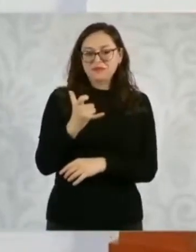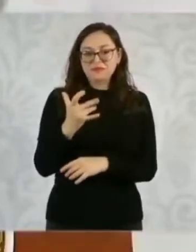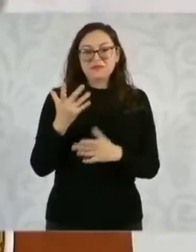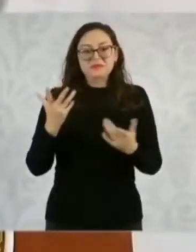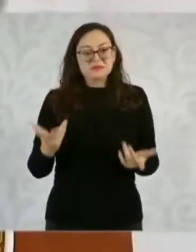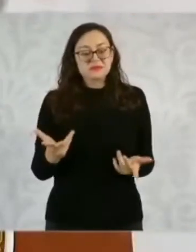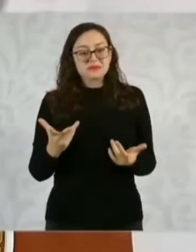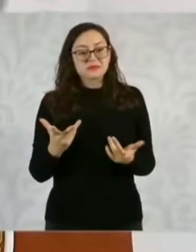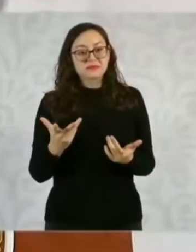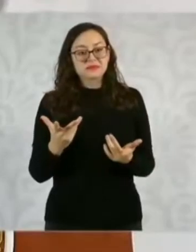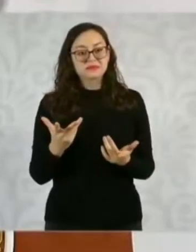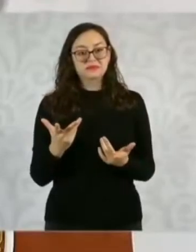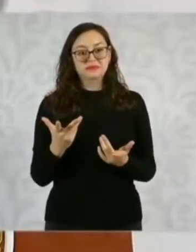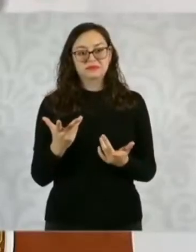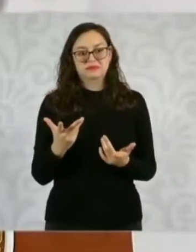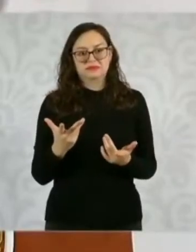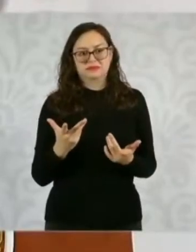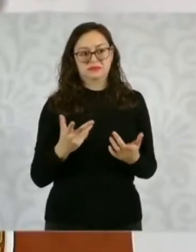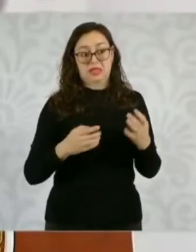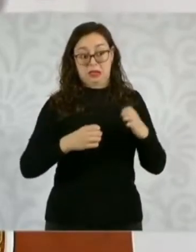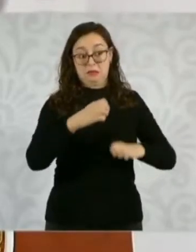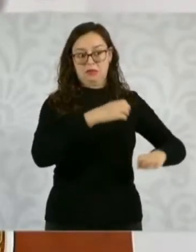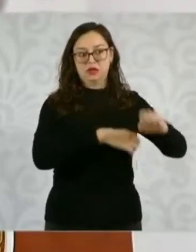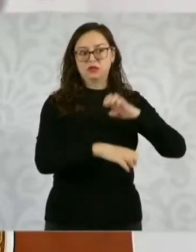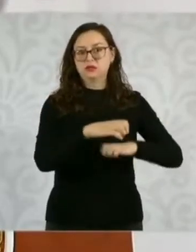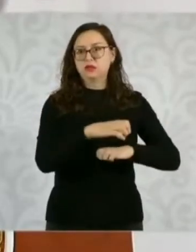empresariales que dicen que qué bueno que lo aceptó.